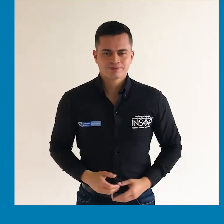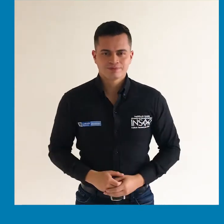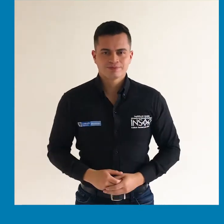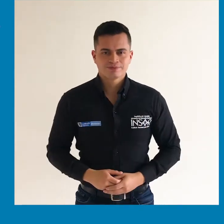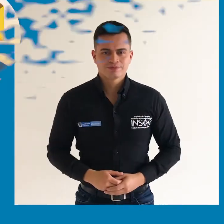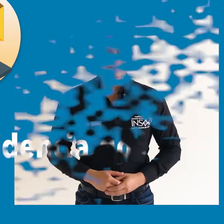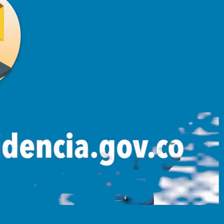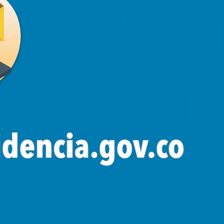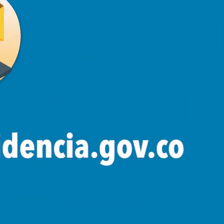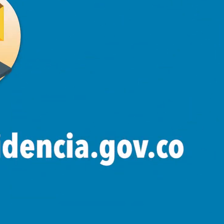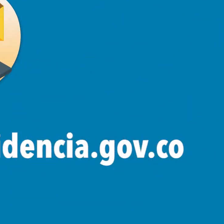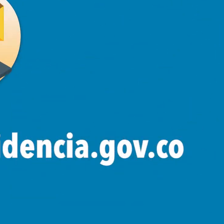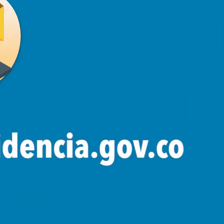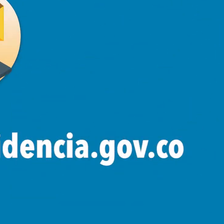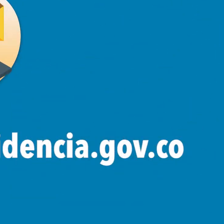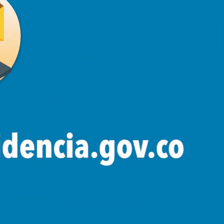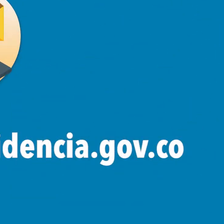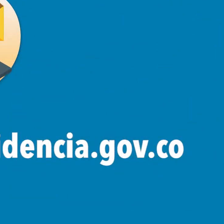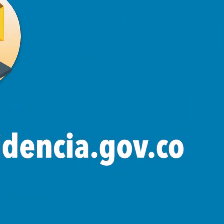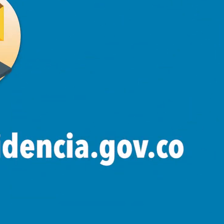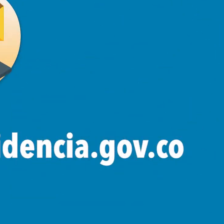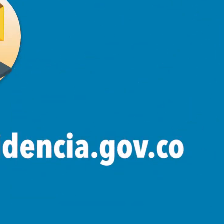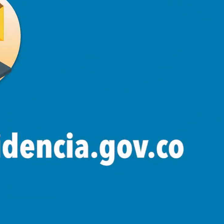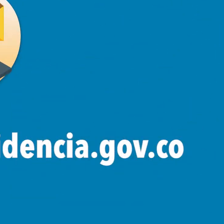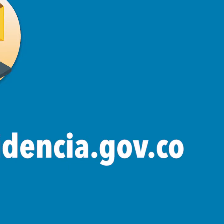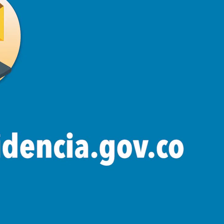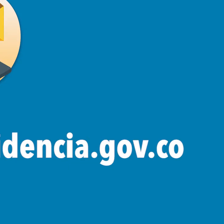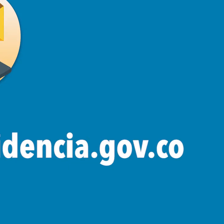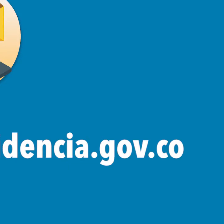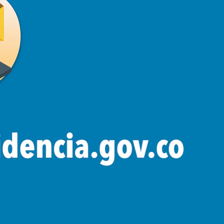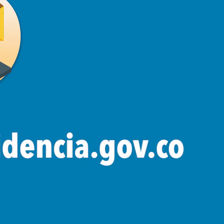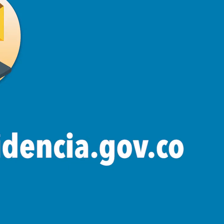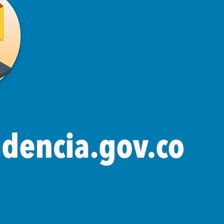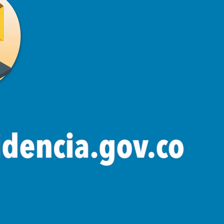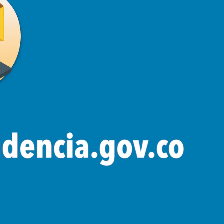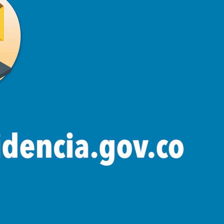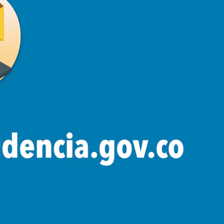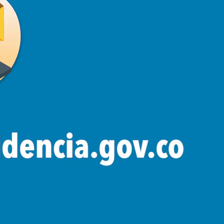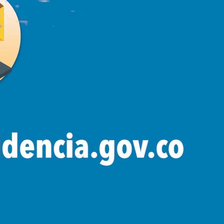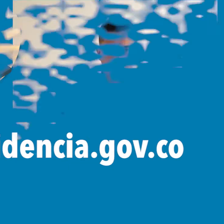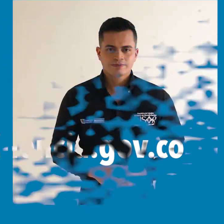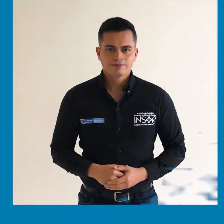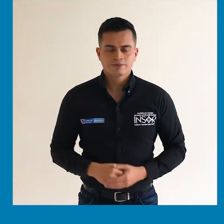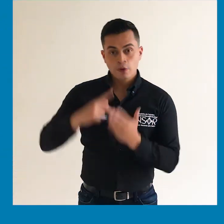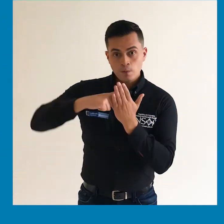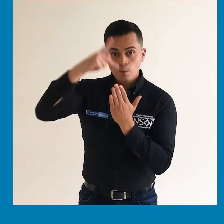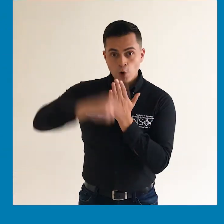sandrajiménez.gob.co